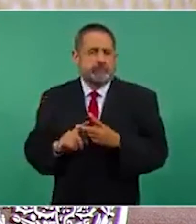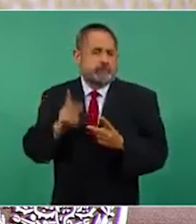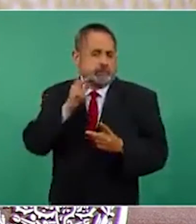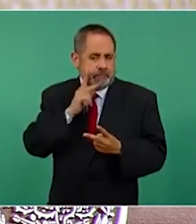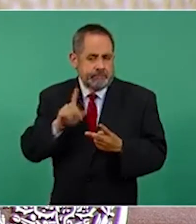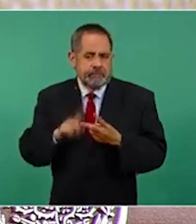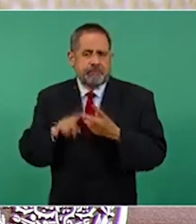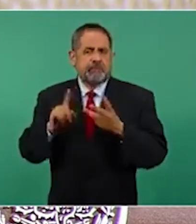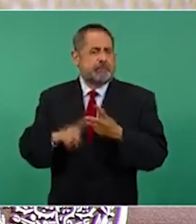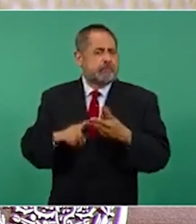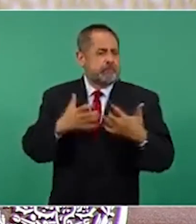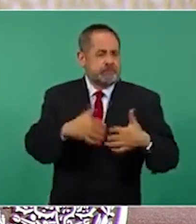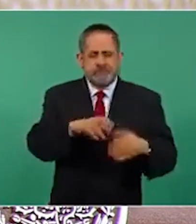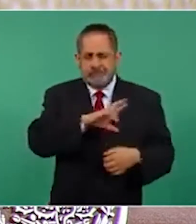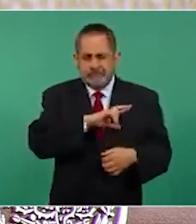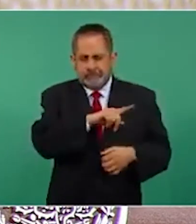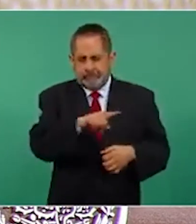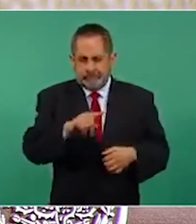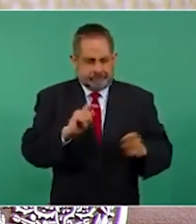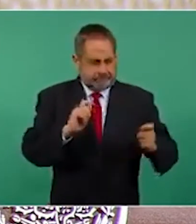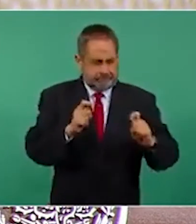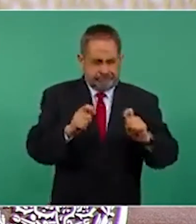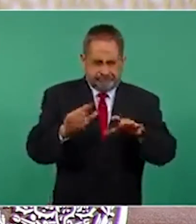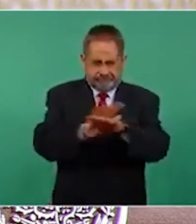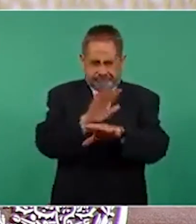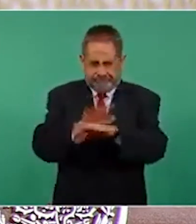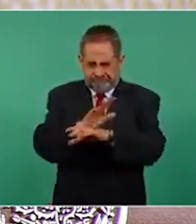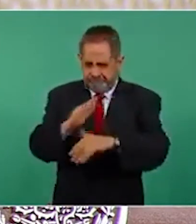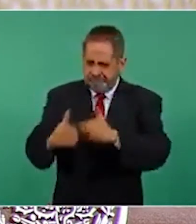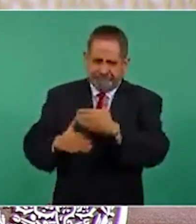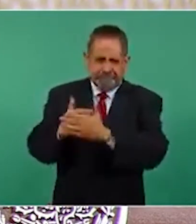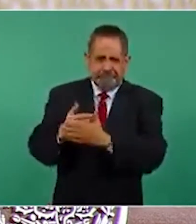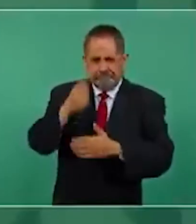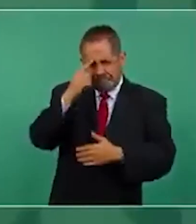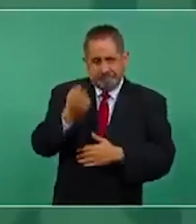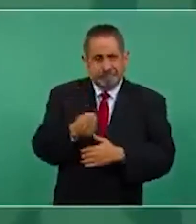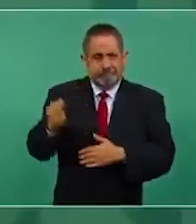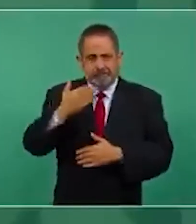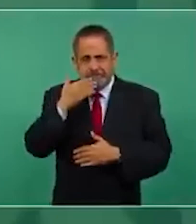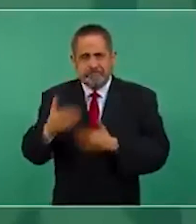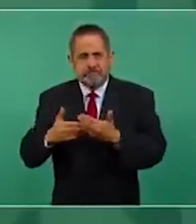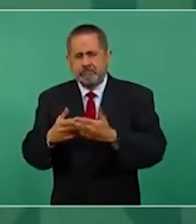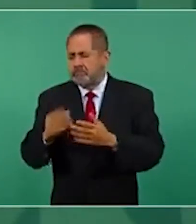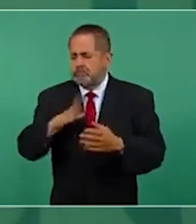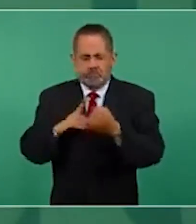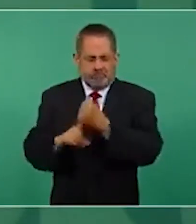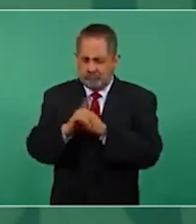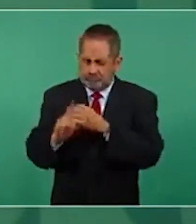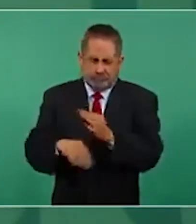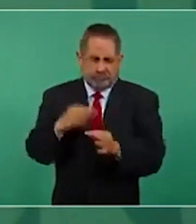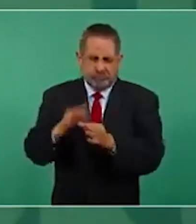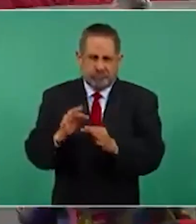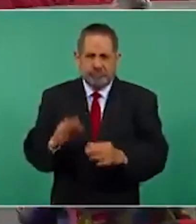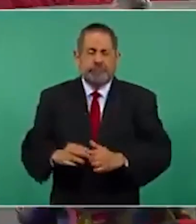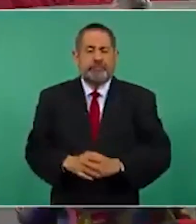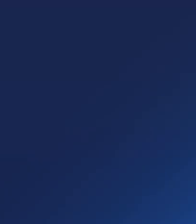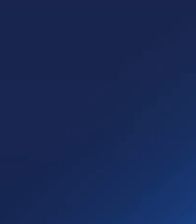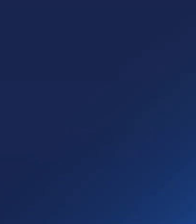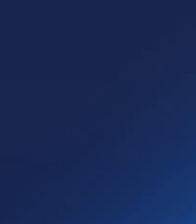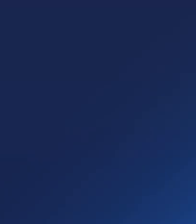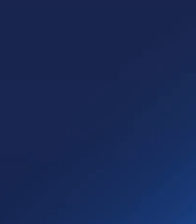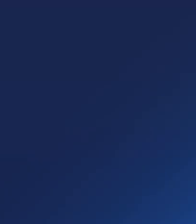industrias privadas están cambiando sus equipos a mayor eficiencia energética. No vamos a tener problema para ello. Gracias.